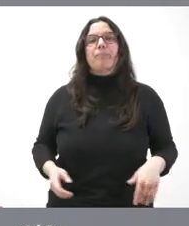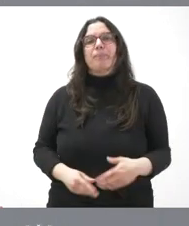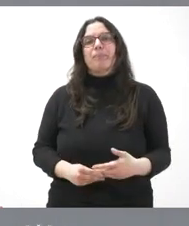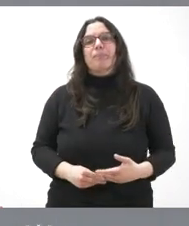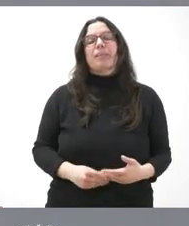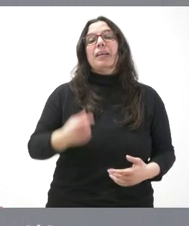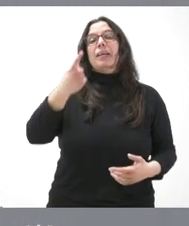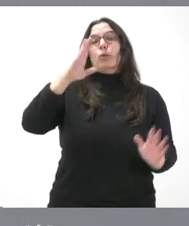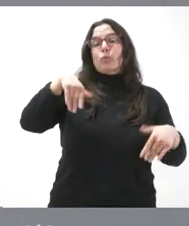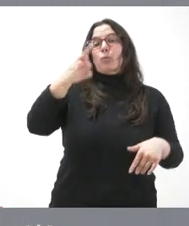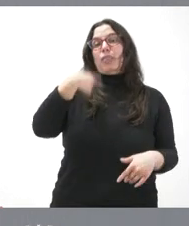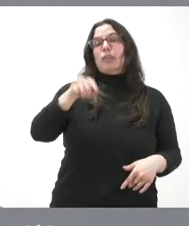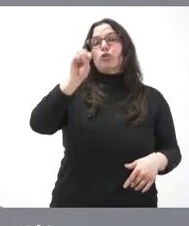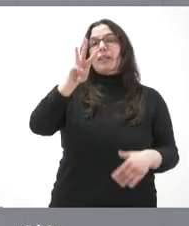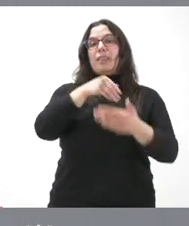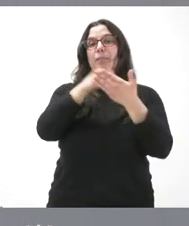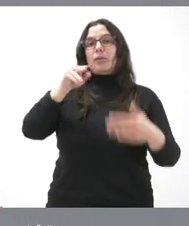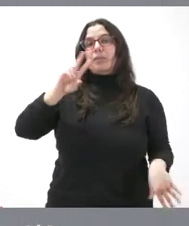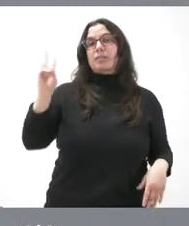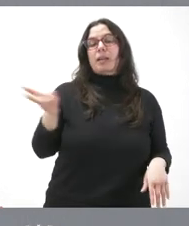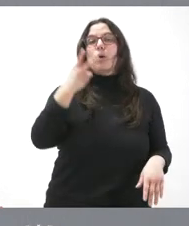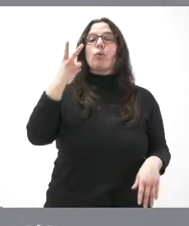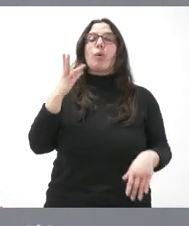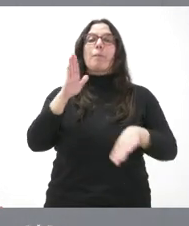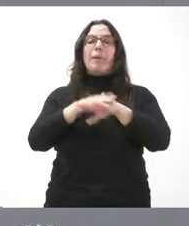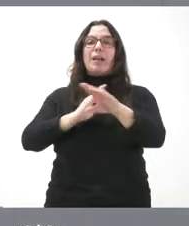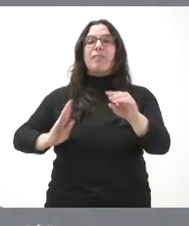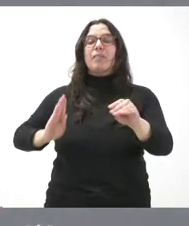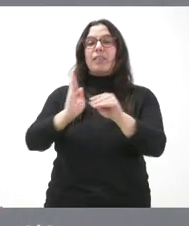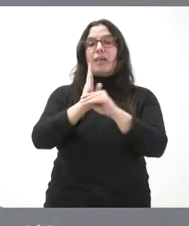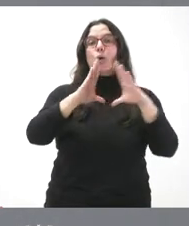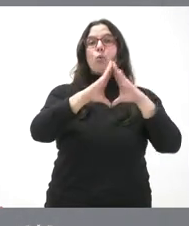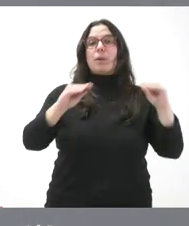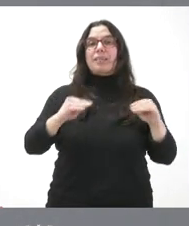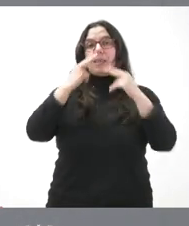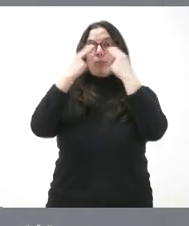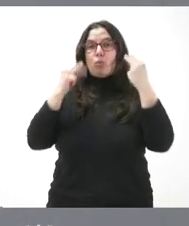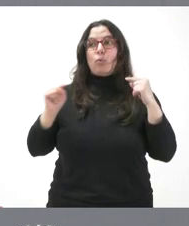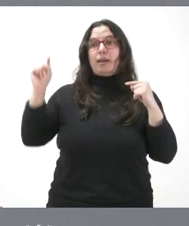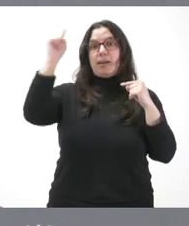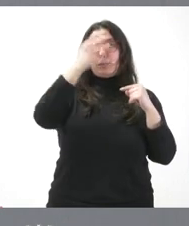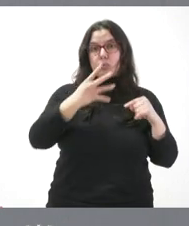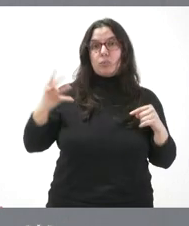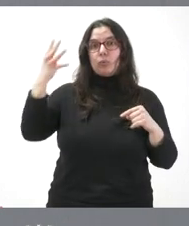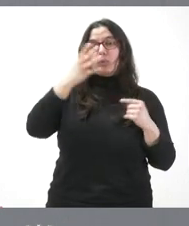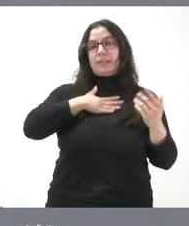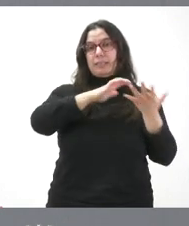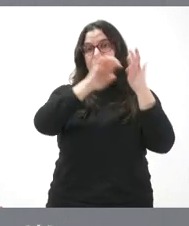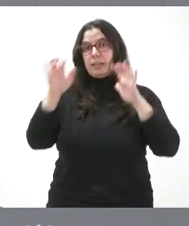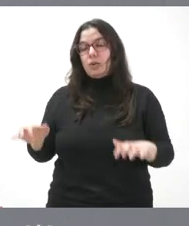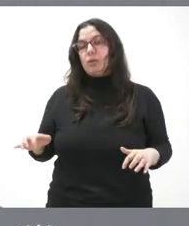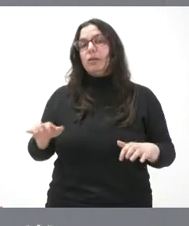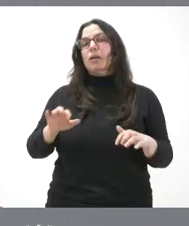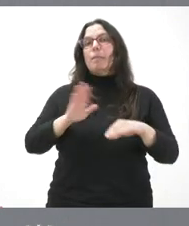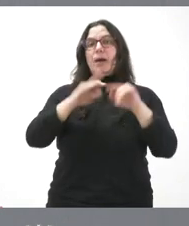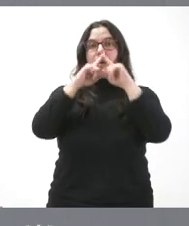113 millones de euros para la financiación de las universidades públicas de Castilla y León en este primer